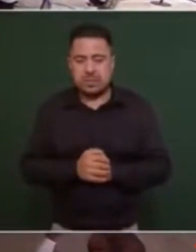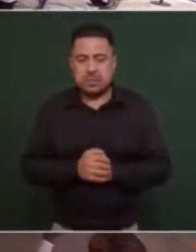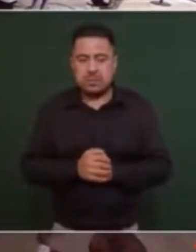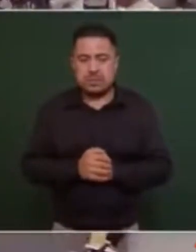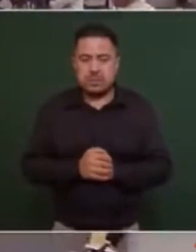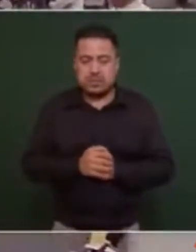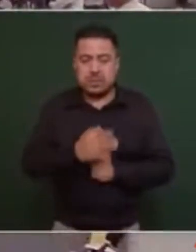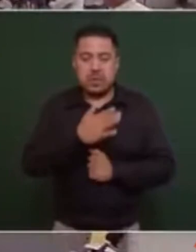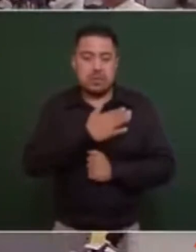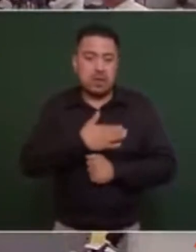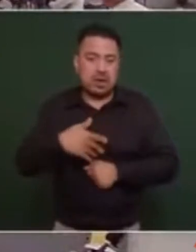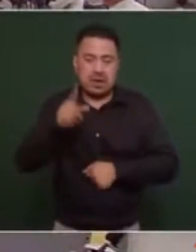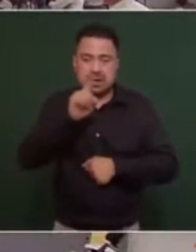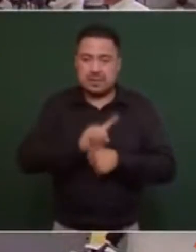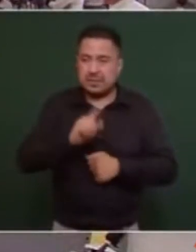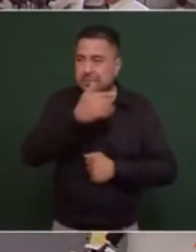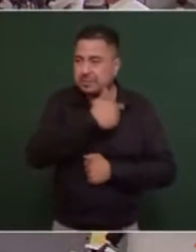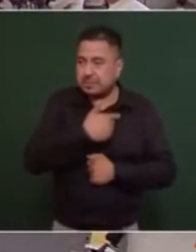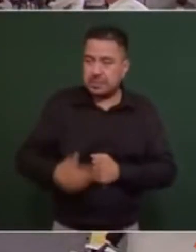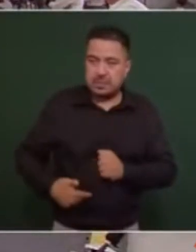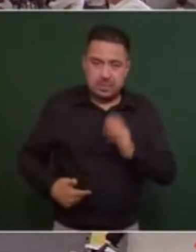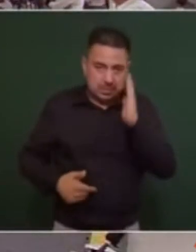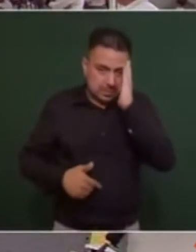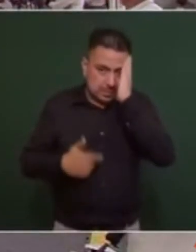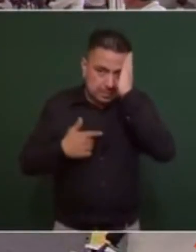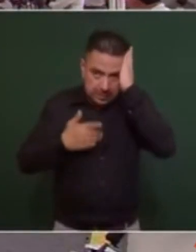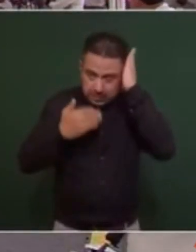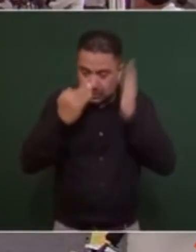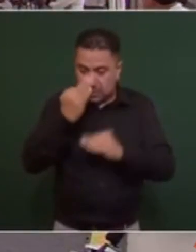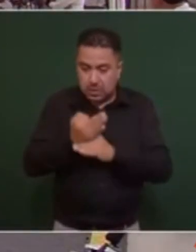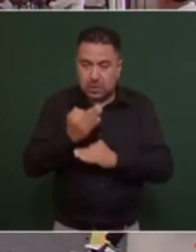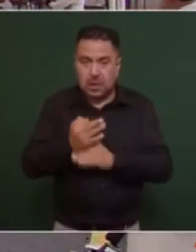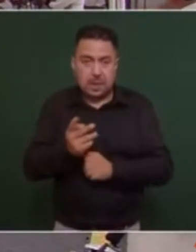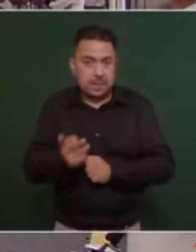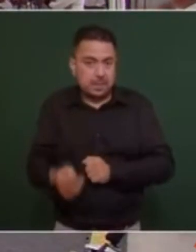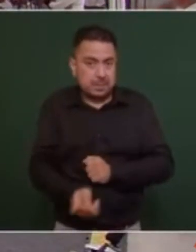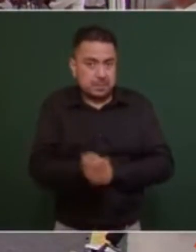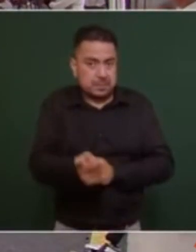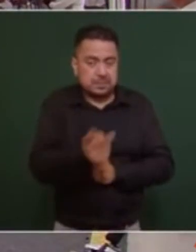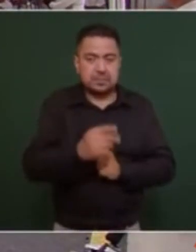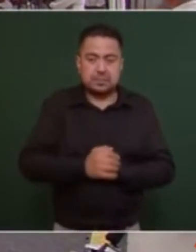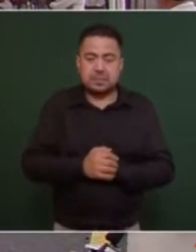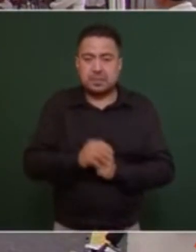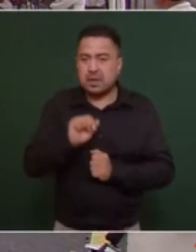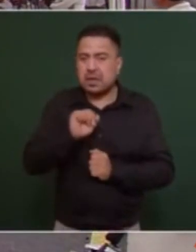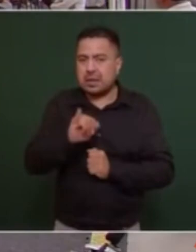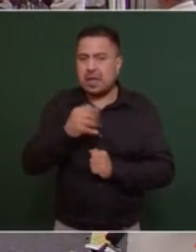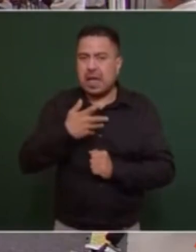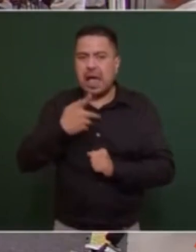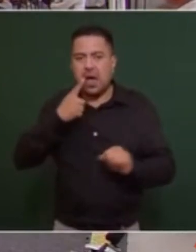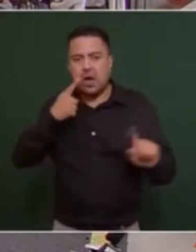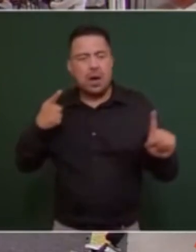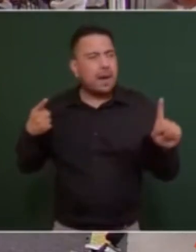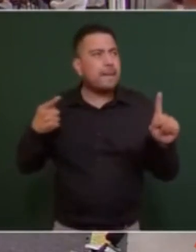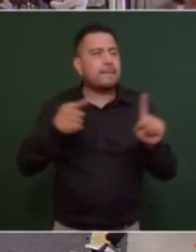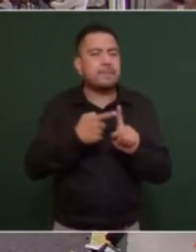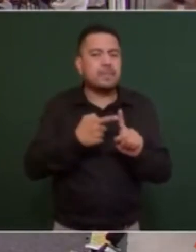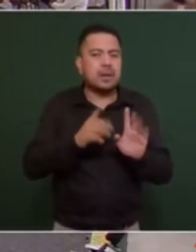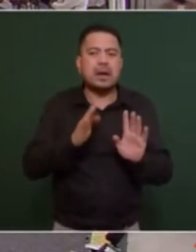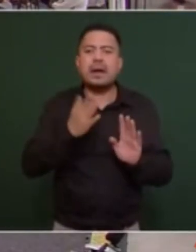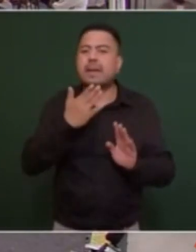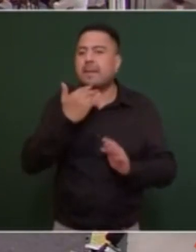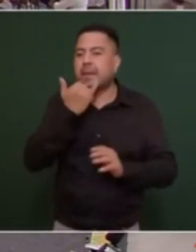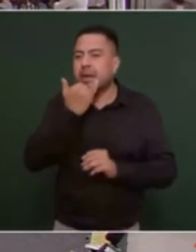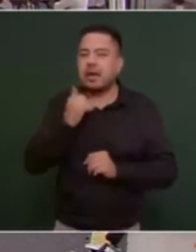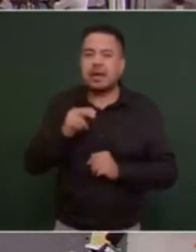Buenos días, señor presidente. Pues preguntarle primero si tienen una meta fija perdón, soy Ángeles